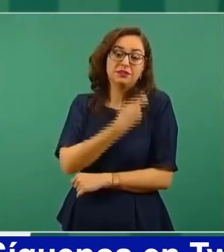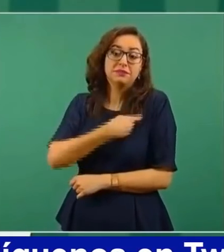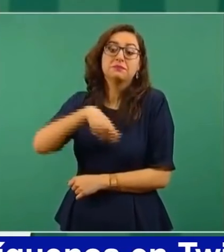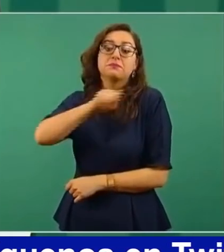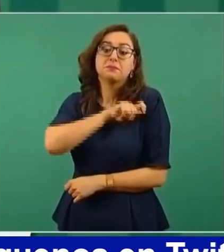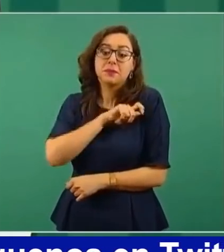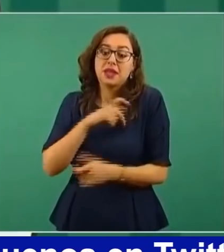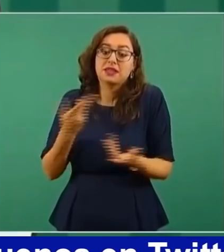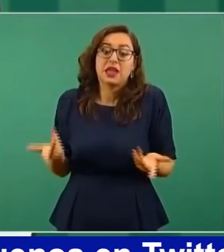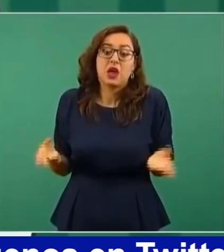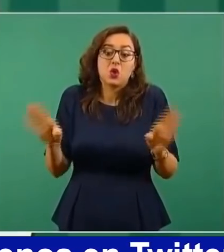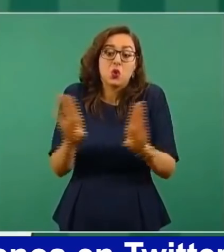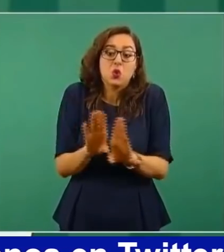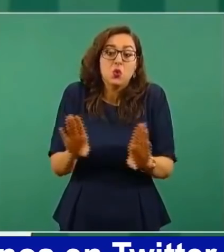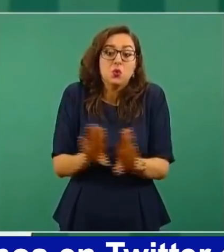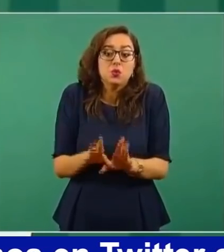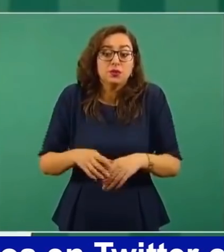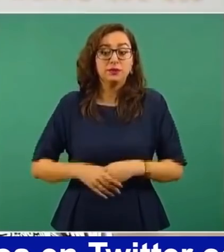Y esto porque